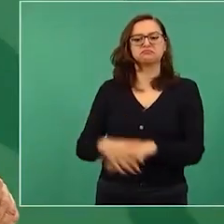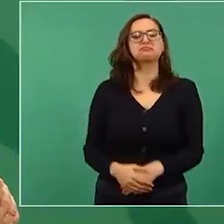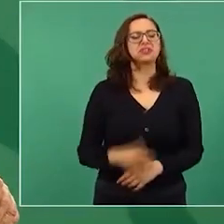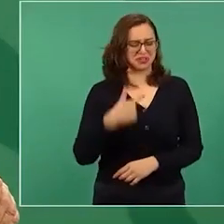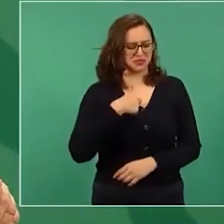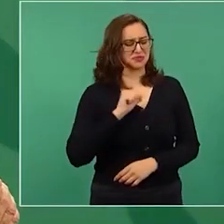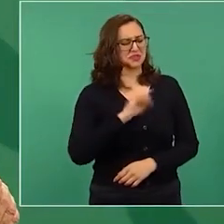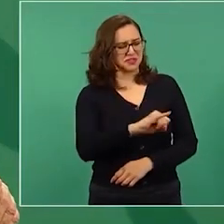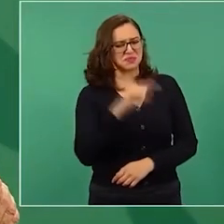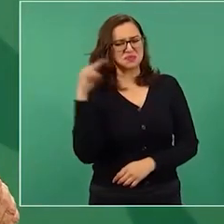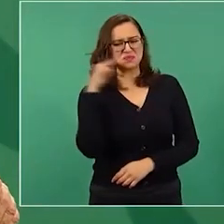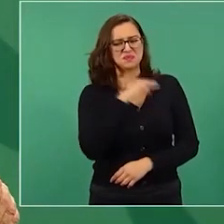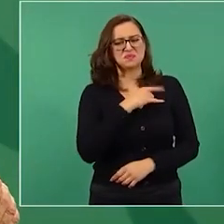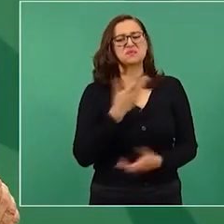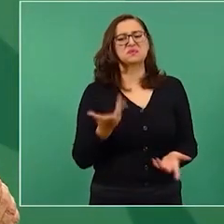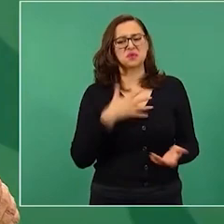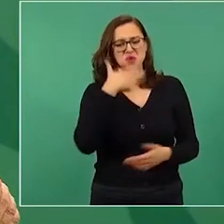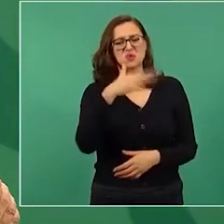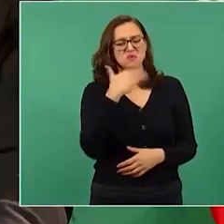qué